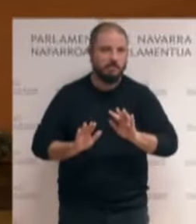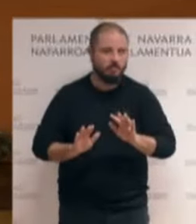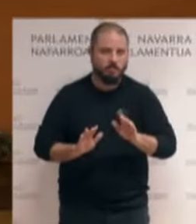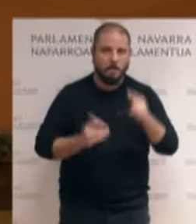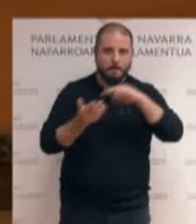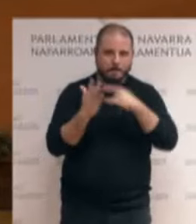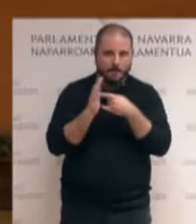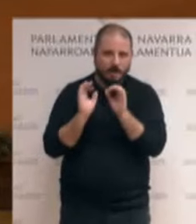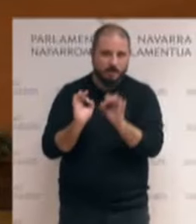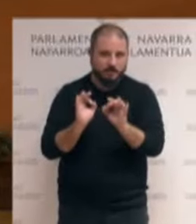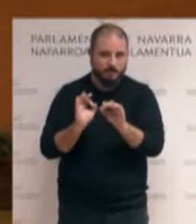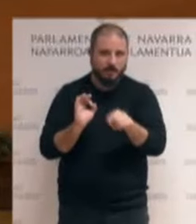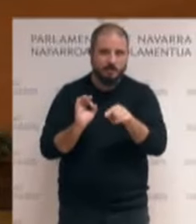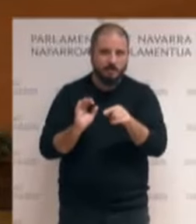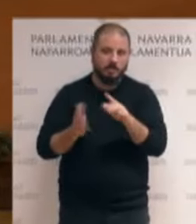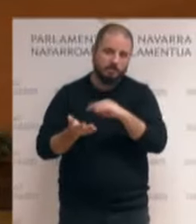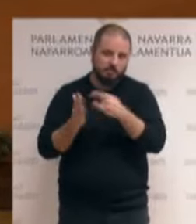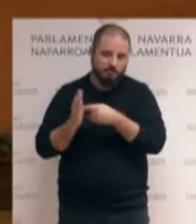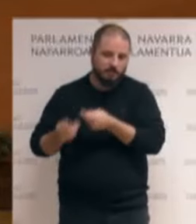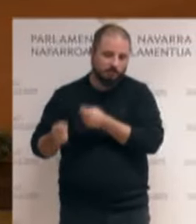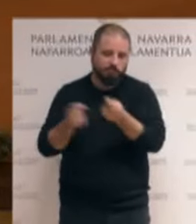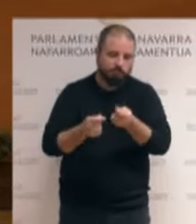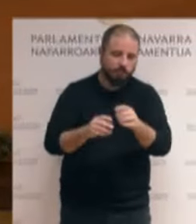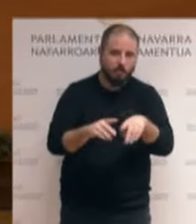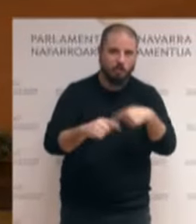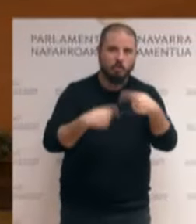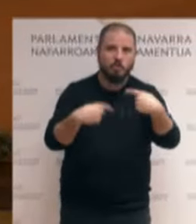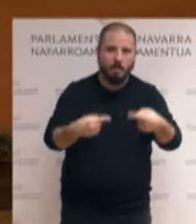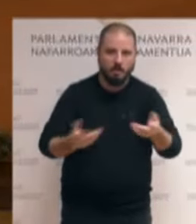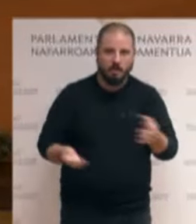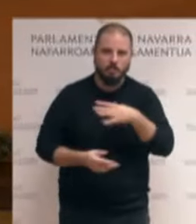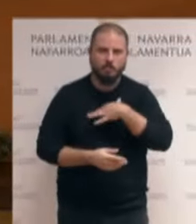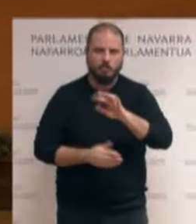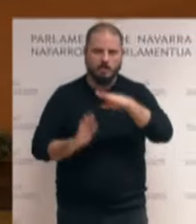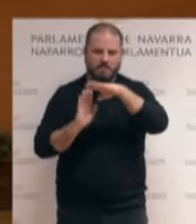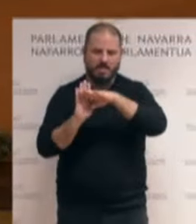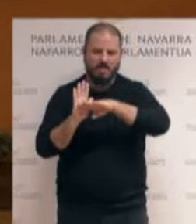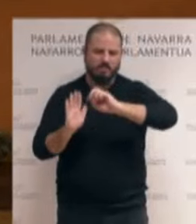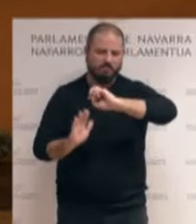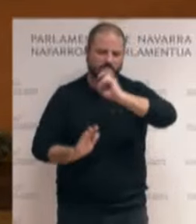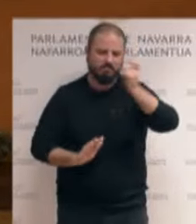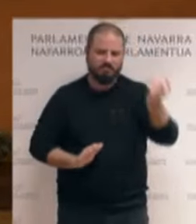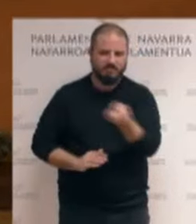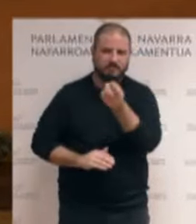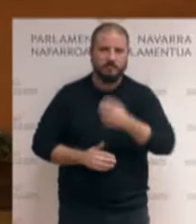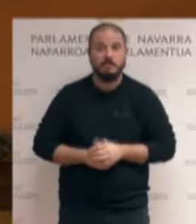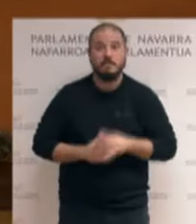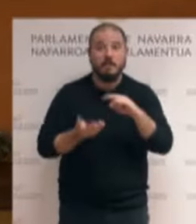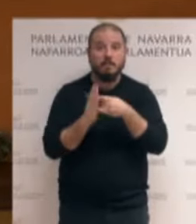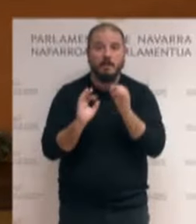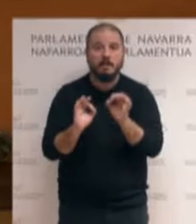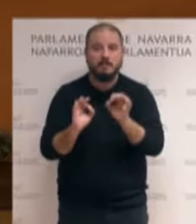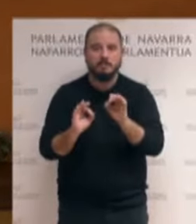los que van a traer las consecuencias. Y puede ser una batería de medidas muy amplia. Y para que esos planes específicos sean realmente